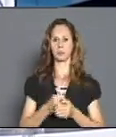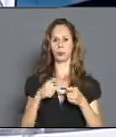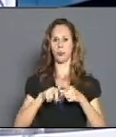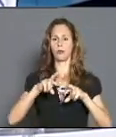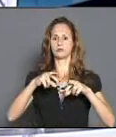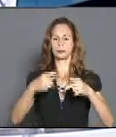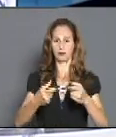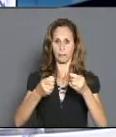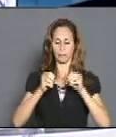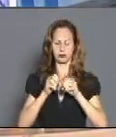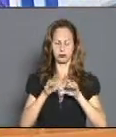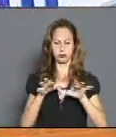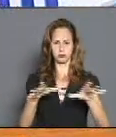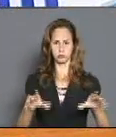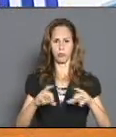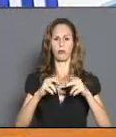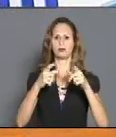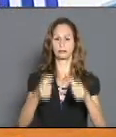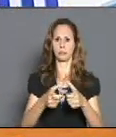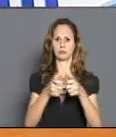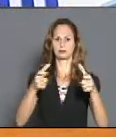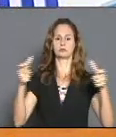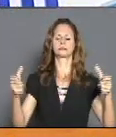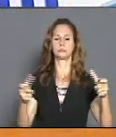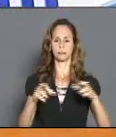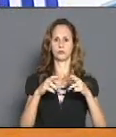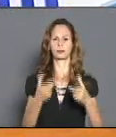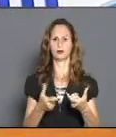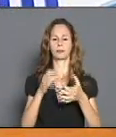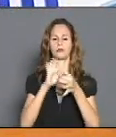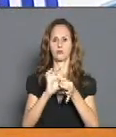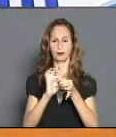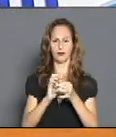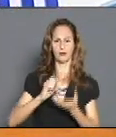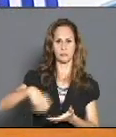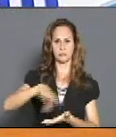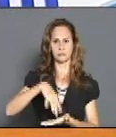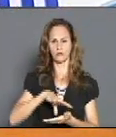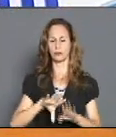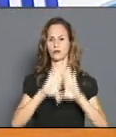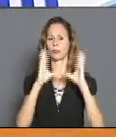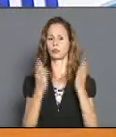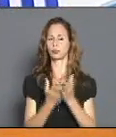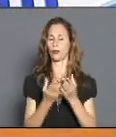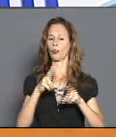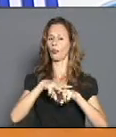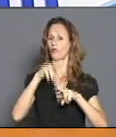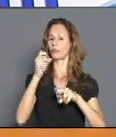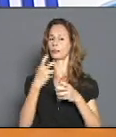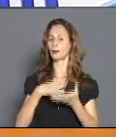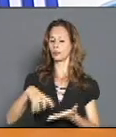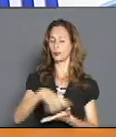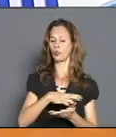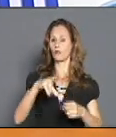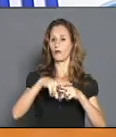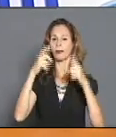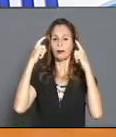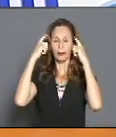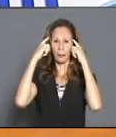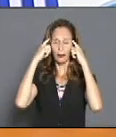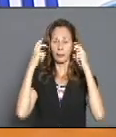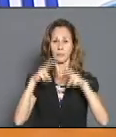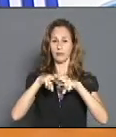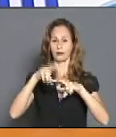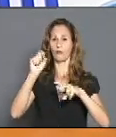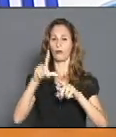Porque fíjense cuántos focos tenemos activos. Holguín tiene prácticamente más de la mitad de los focos que tiene y Holguín es un territorio que a me preocupa porque es quien decide, quien